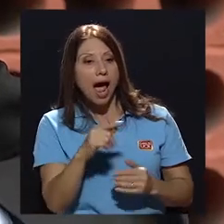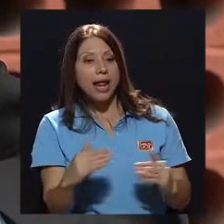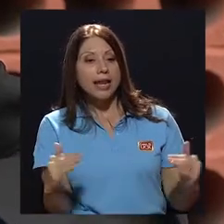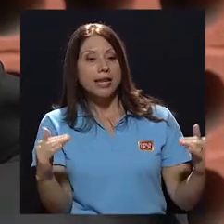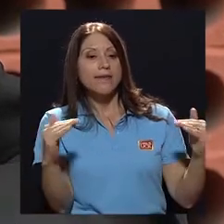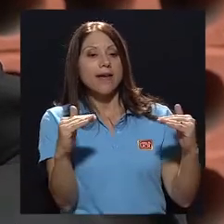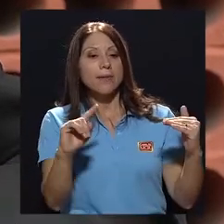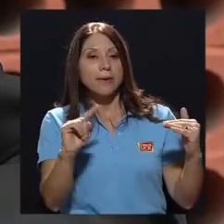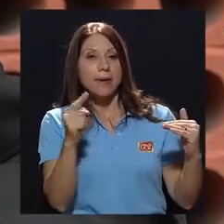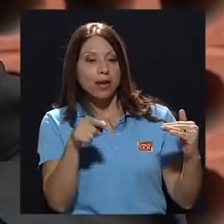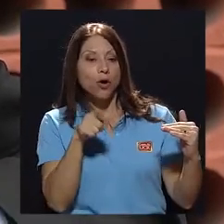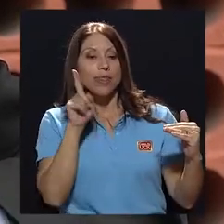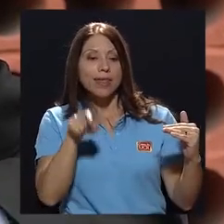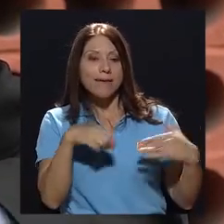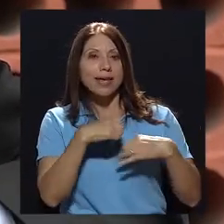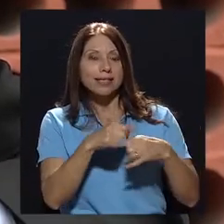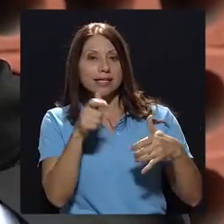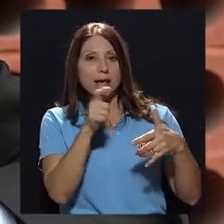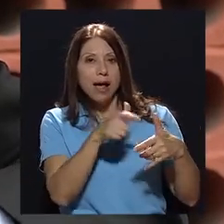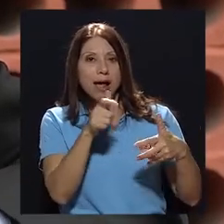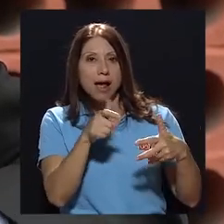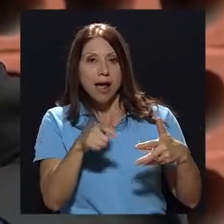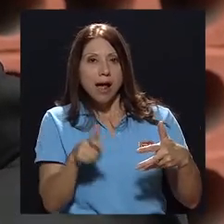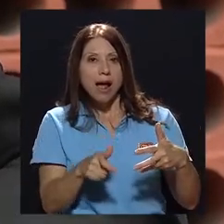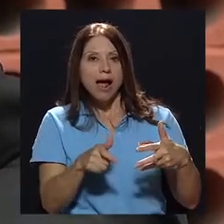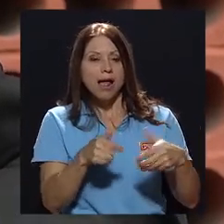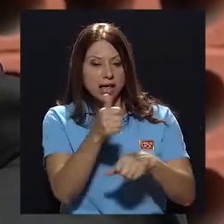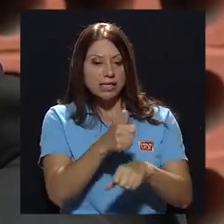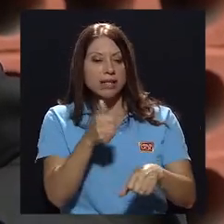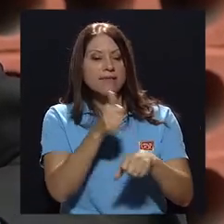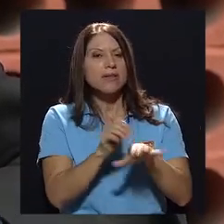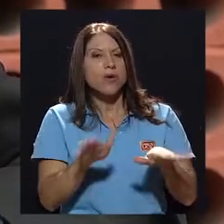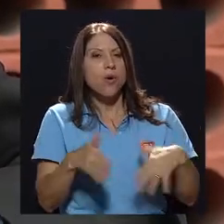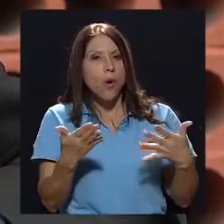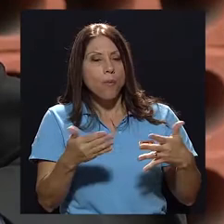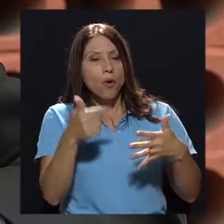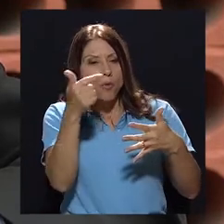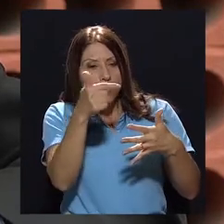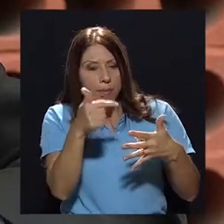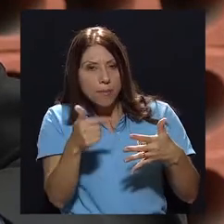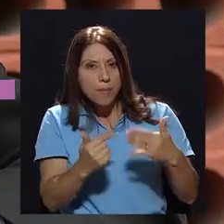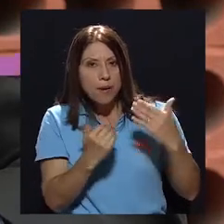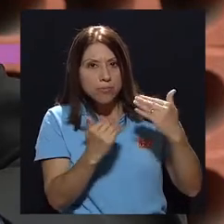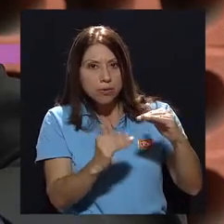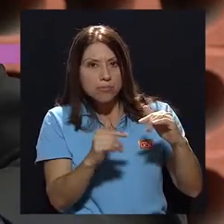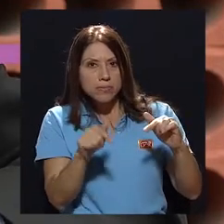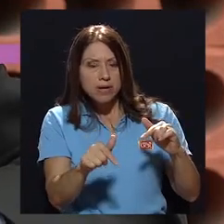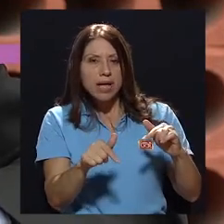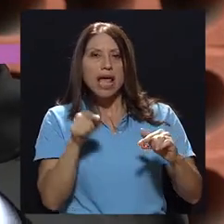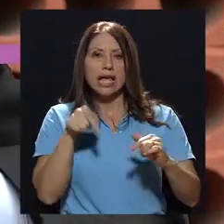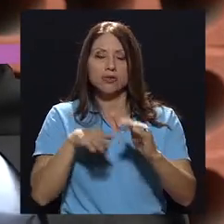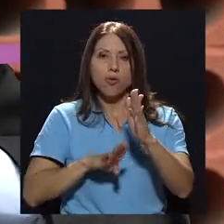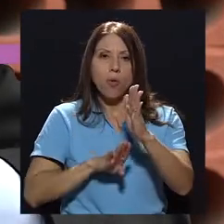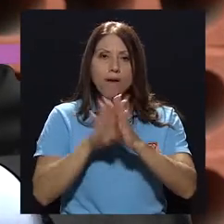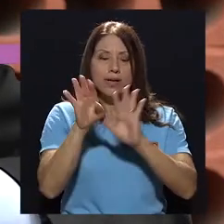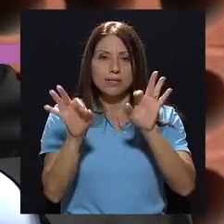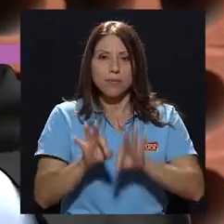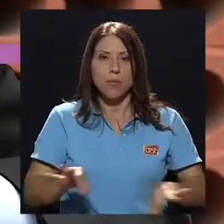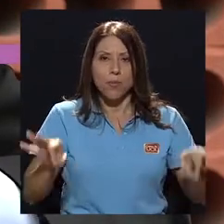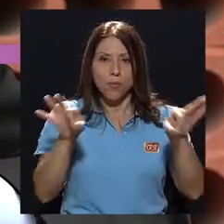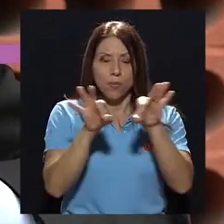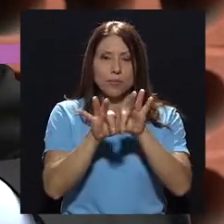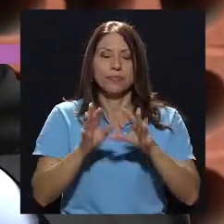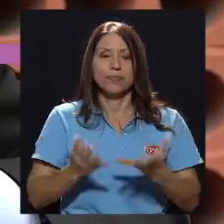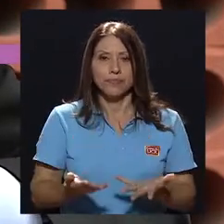hacerse en un primer nivel de atención y cómo está constituido un primer nivel de atención, me parece que fue un avance importante,